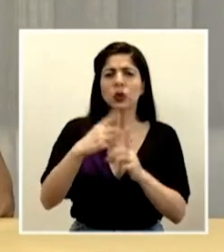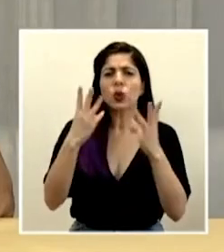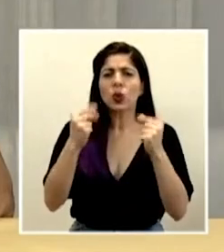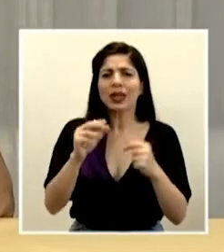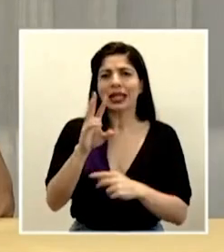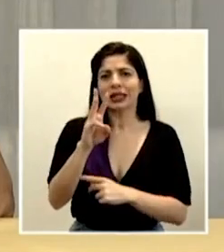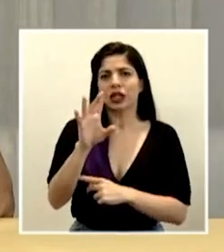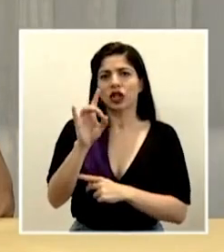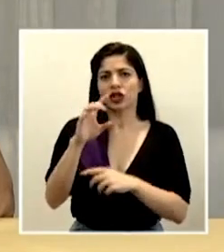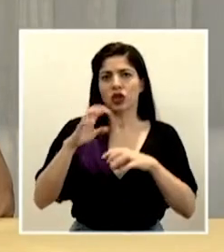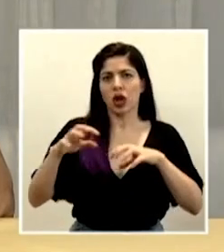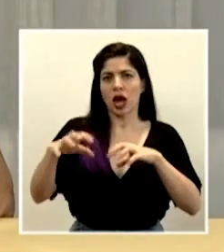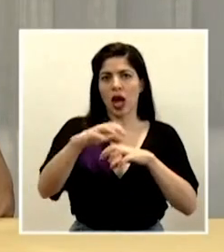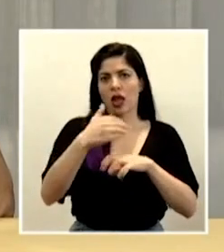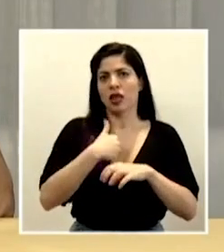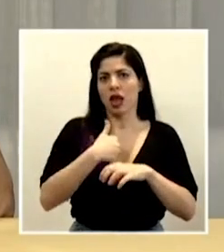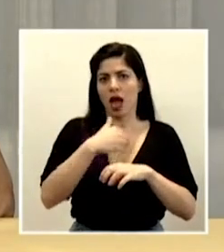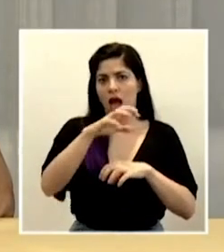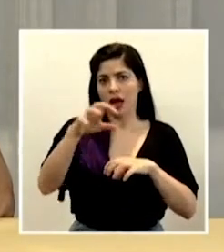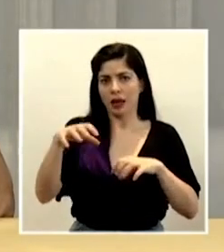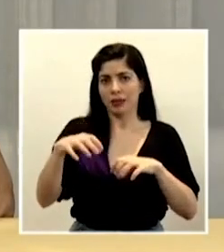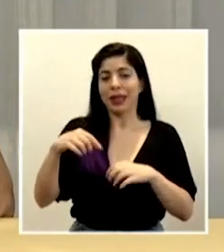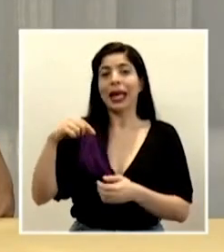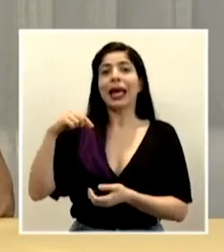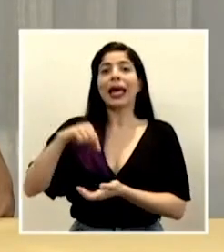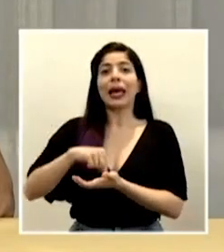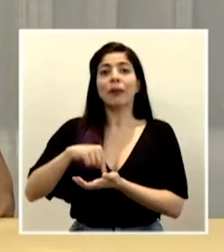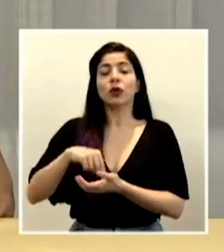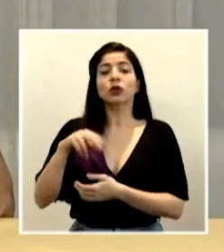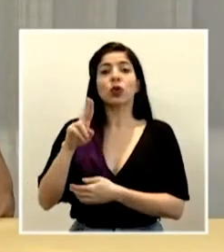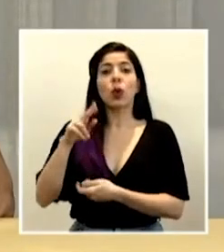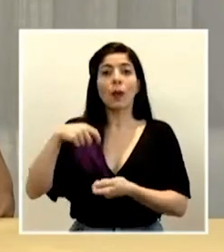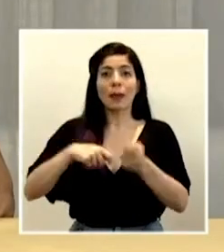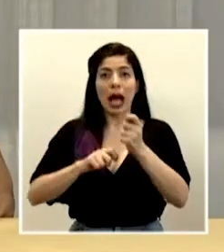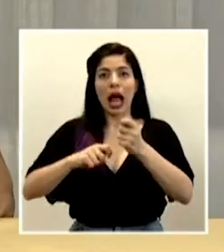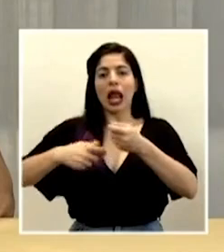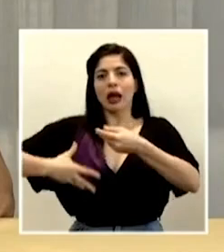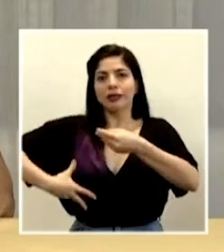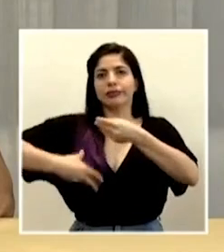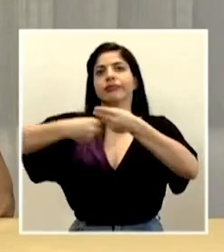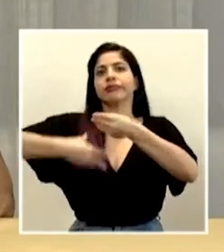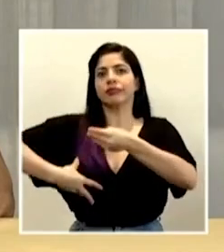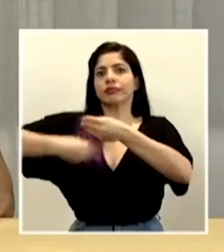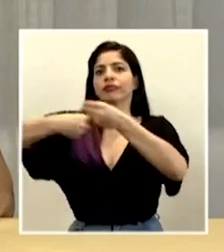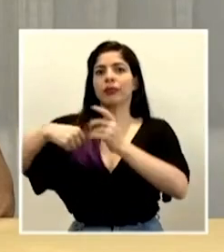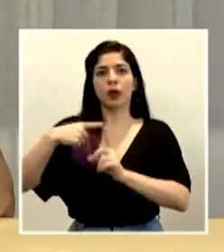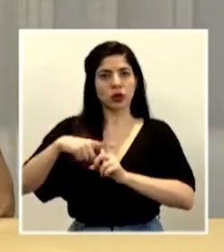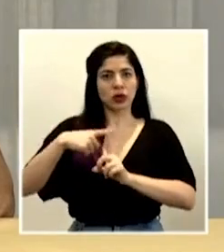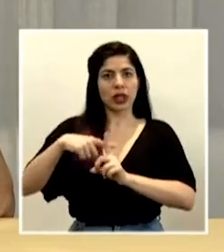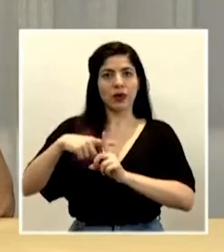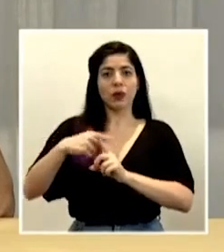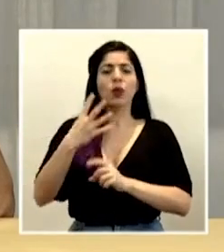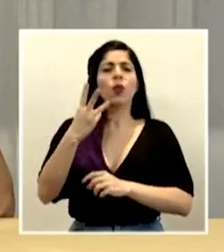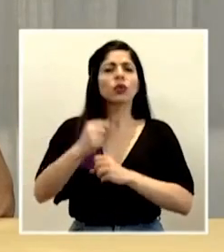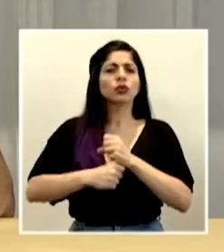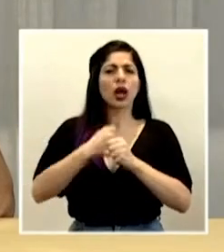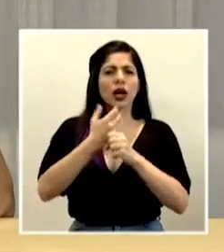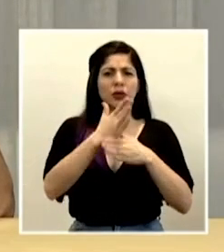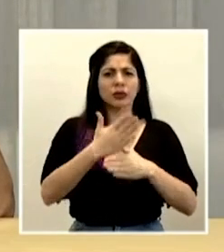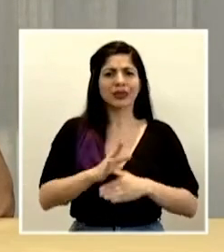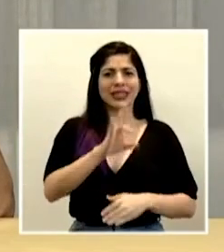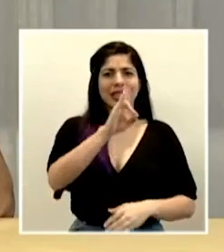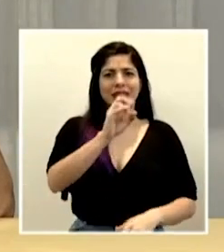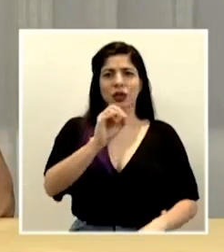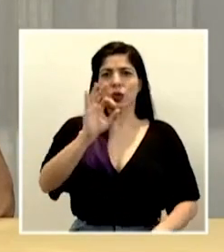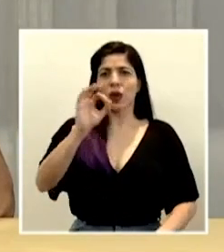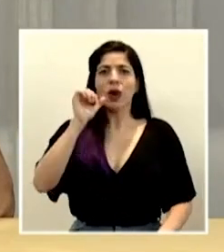68 cantones, sumándose Quepos y Upala a la lista de cantones que tienen casos positivos. Por edad tenemos 709